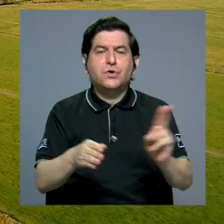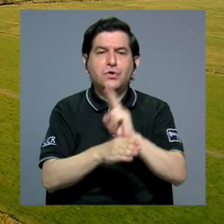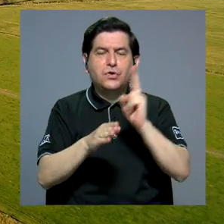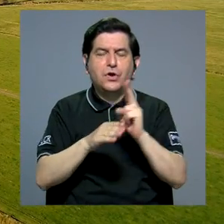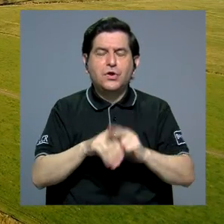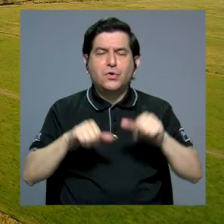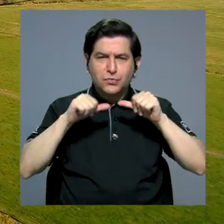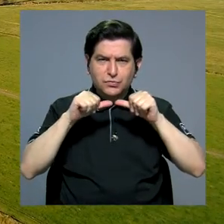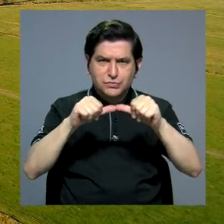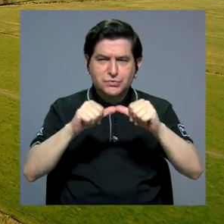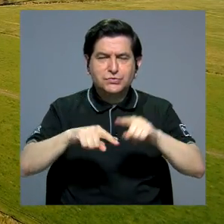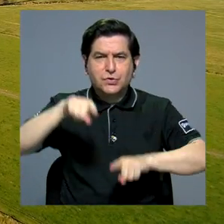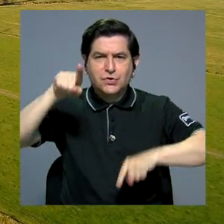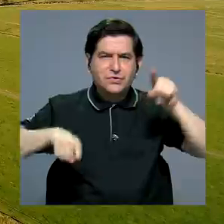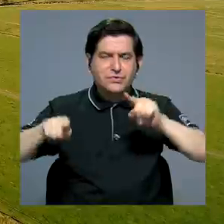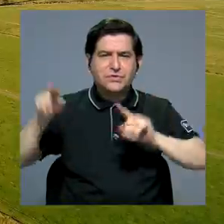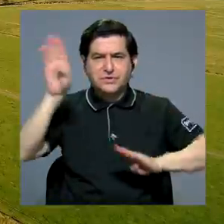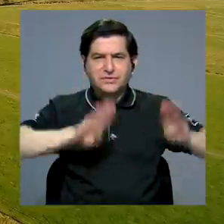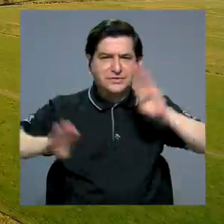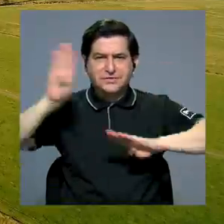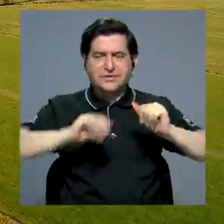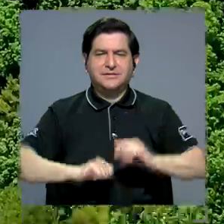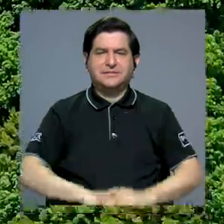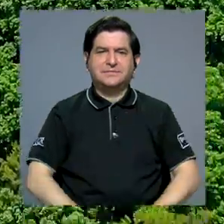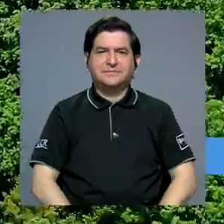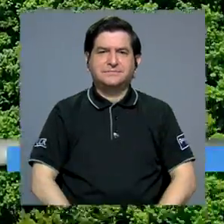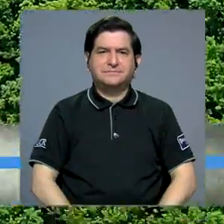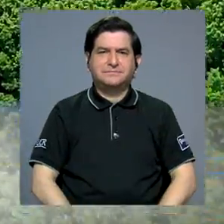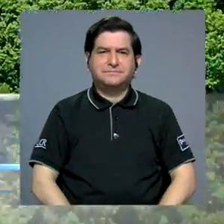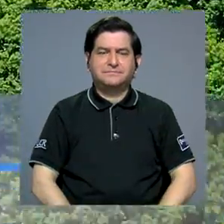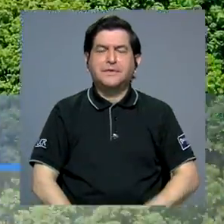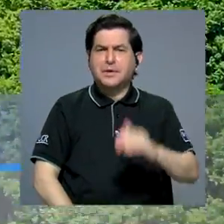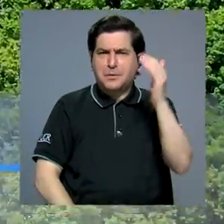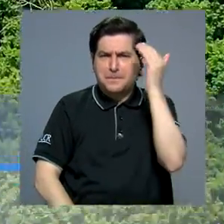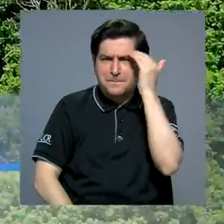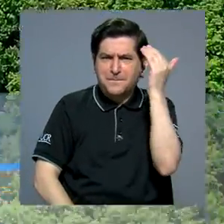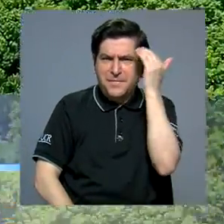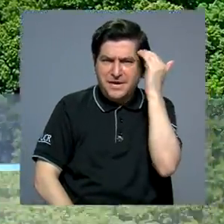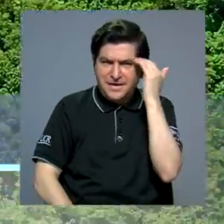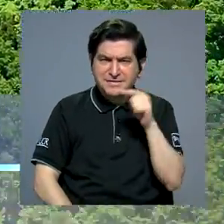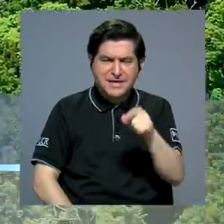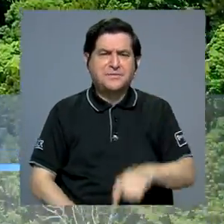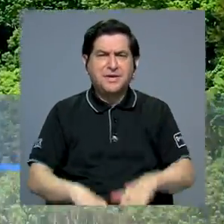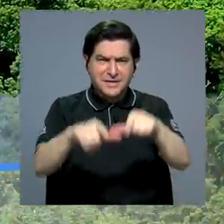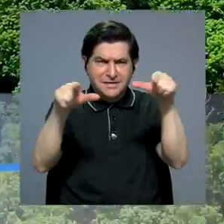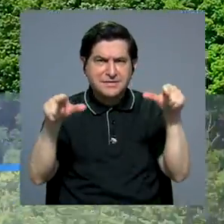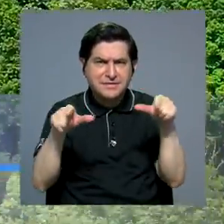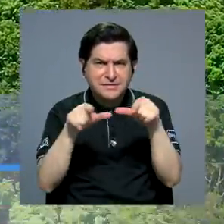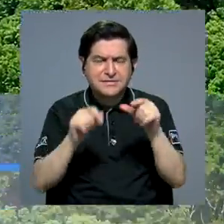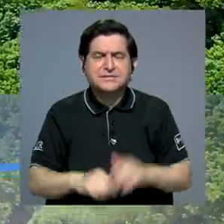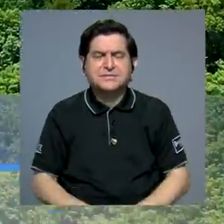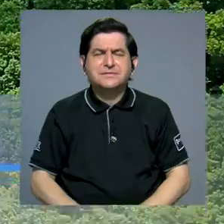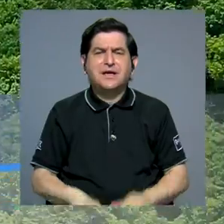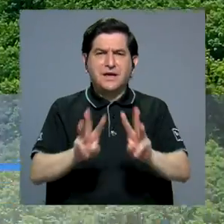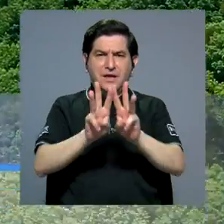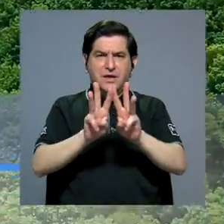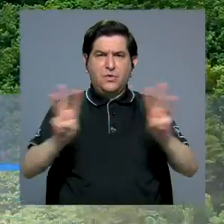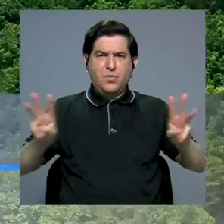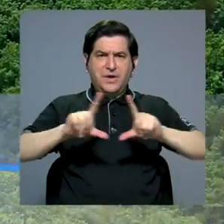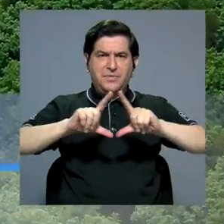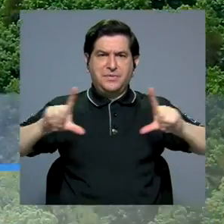uso sostenible de la diversidad biológica. Para conocer sobre la plataforma puede acceder a www